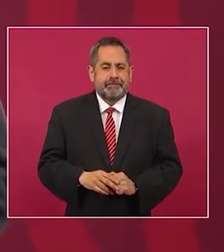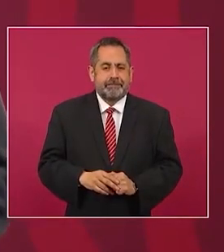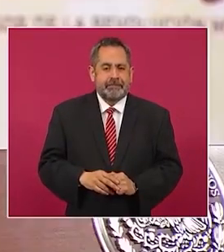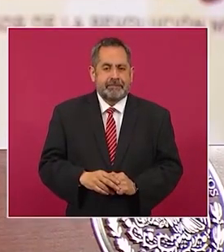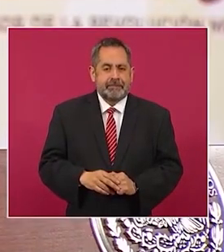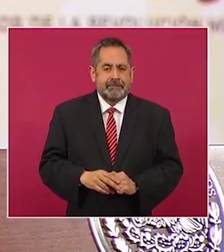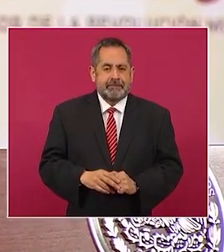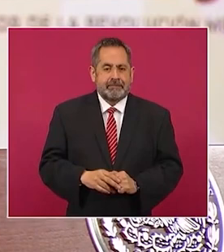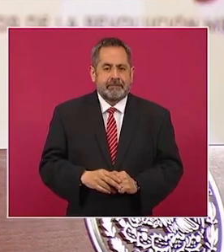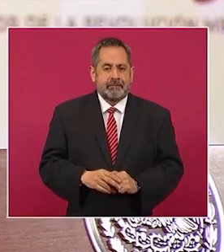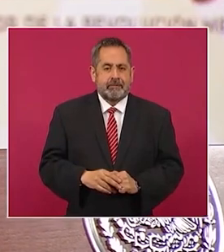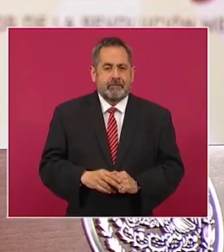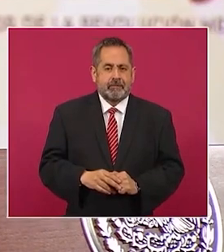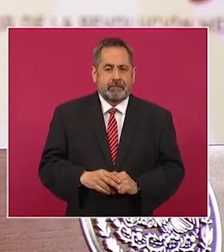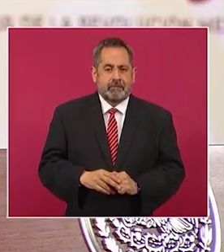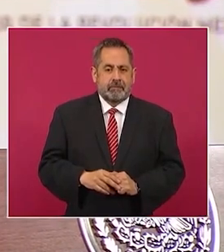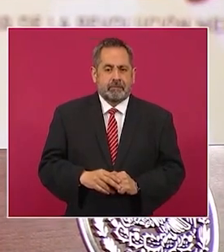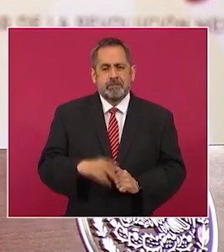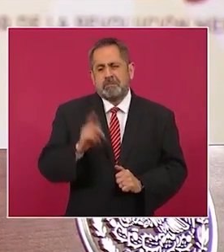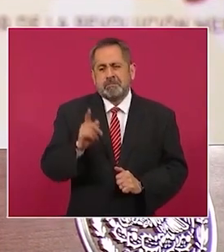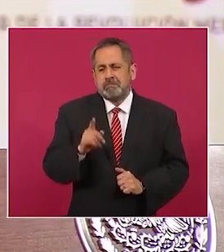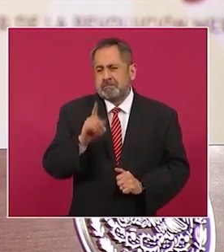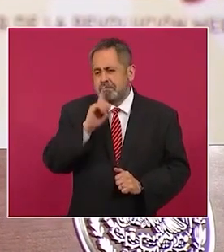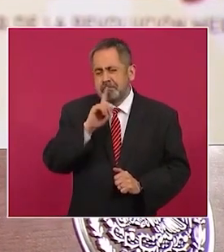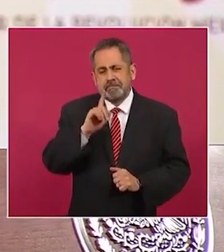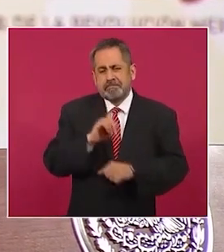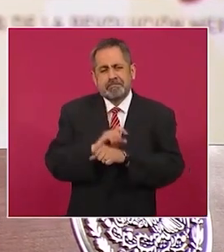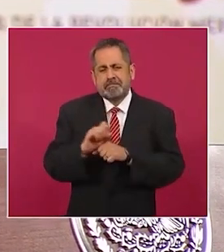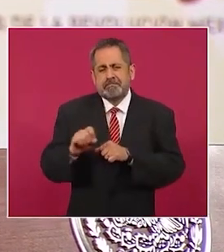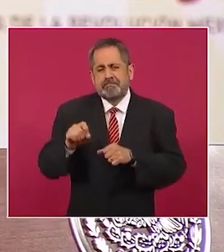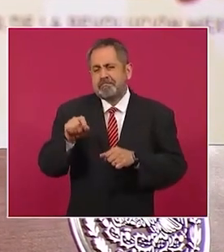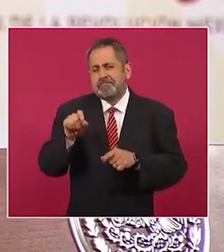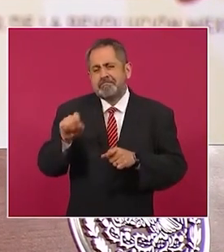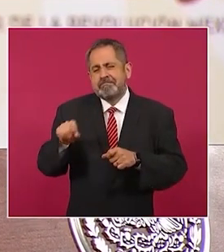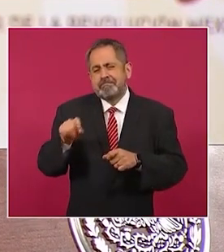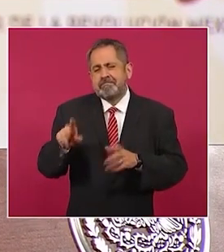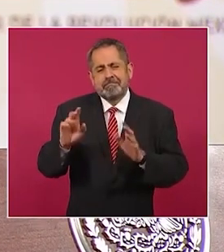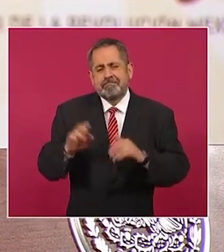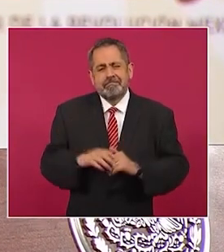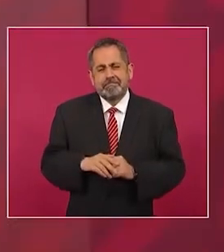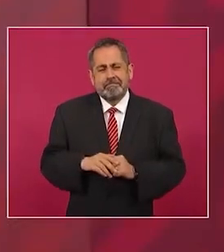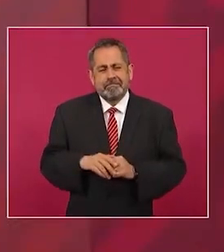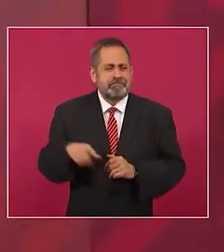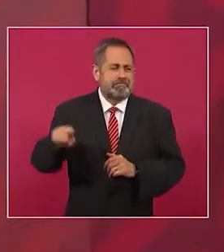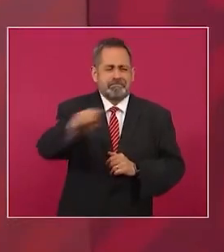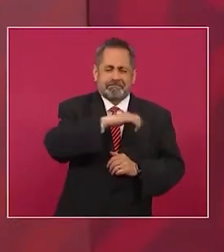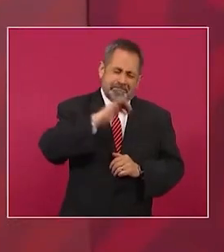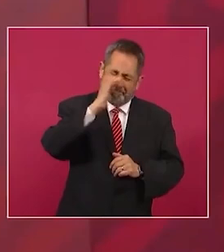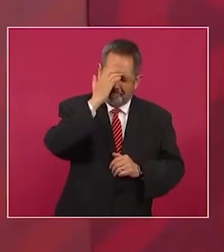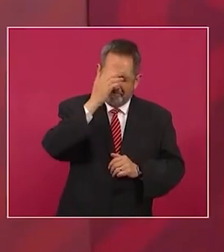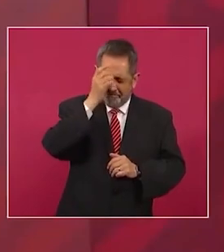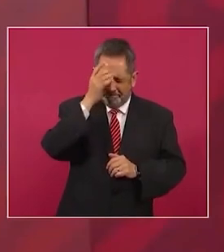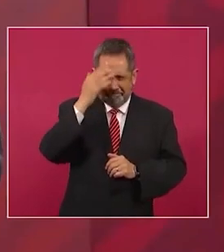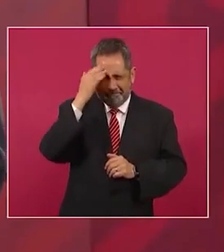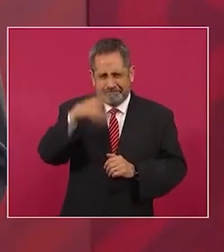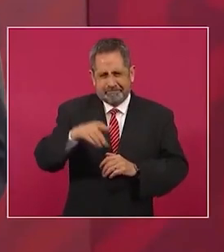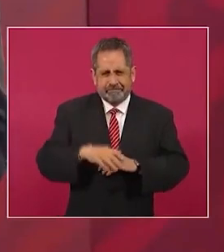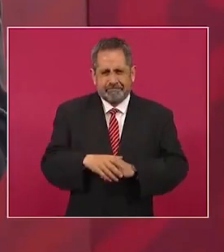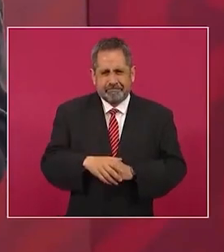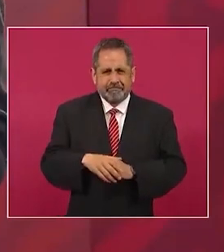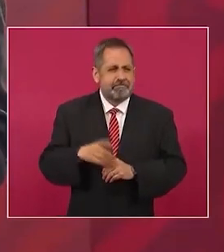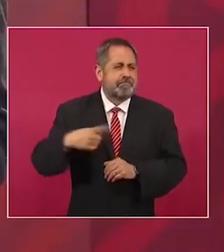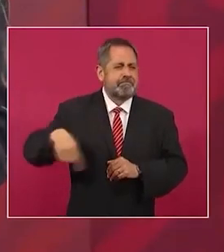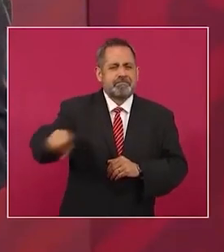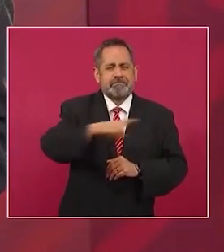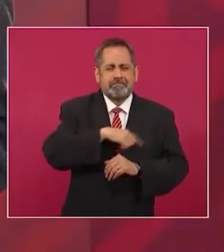Y remedios que ya todos sabemos, se burlan